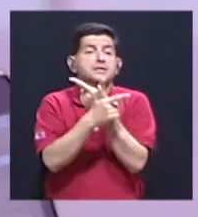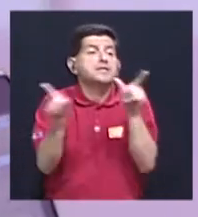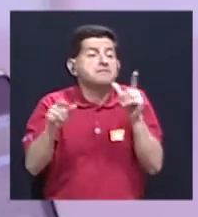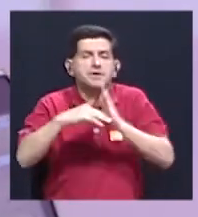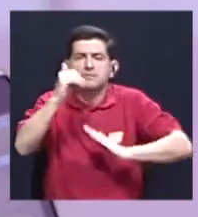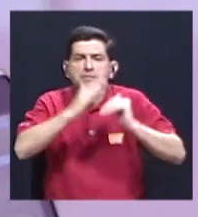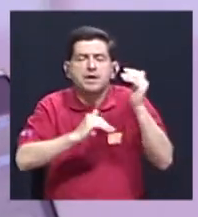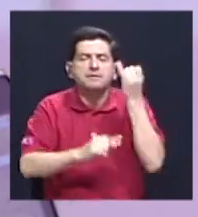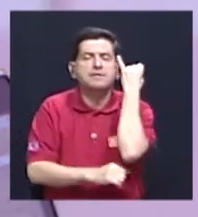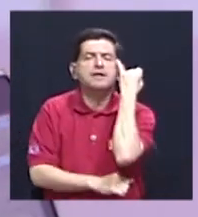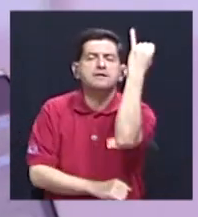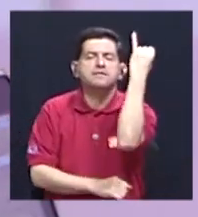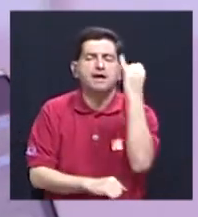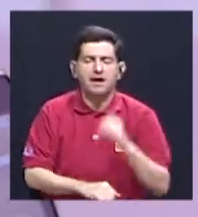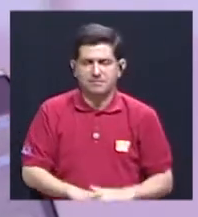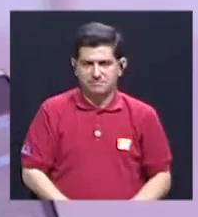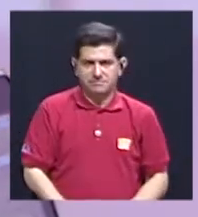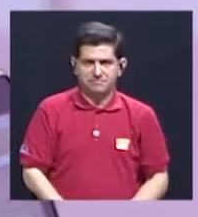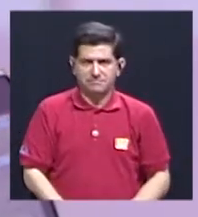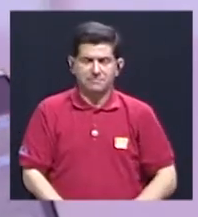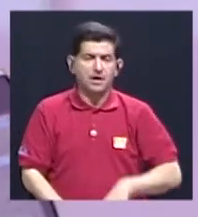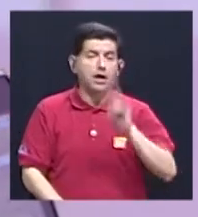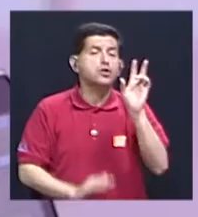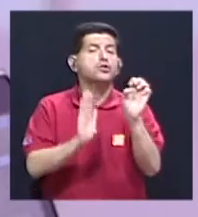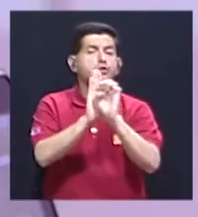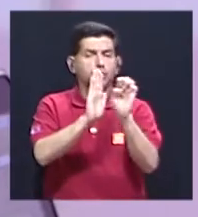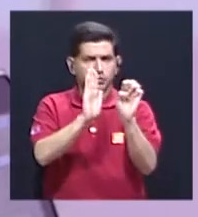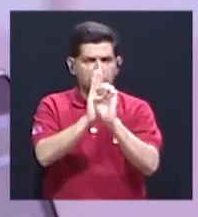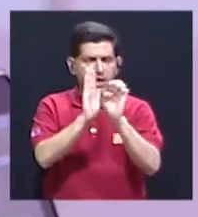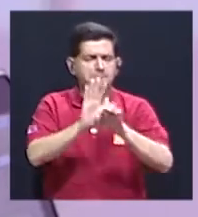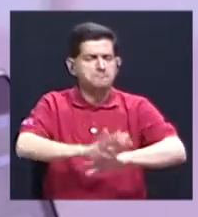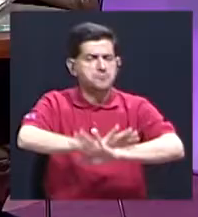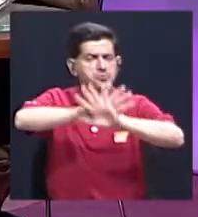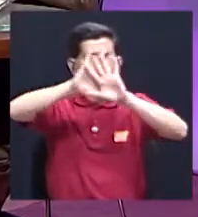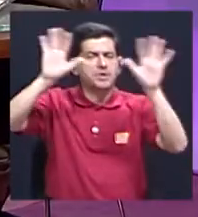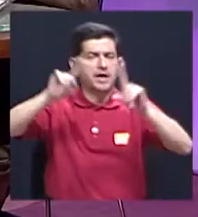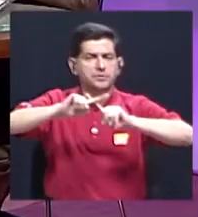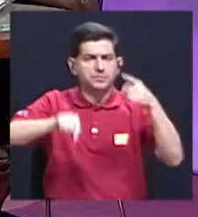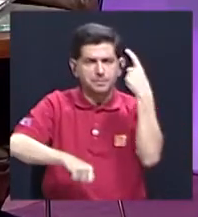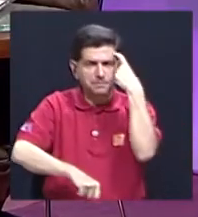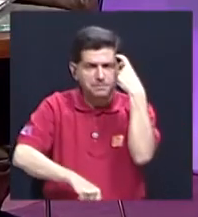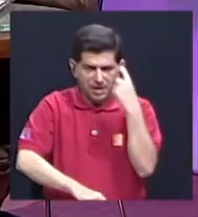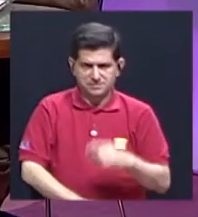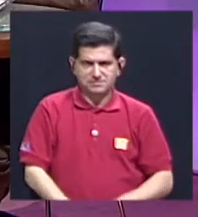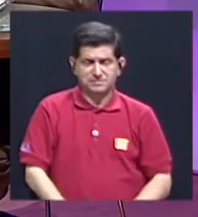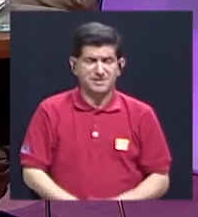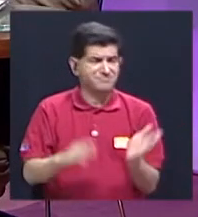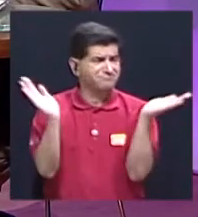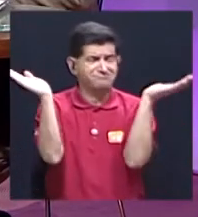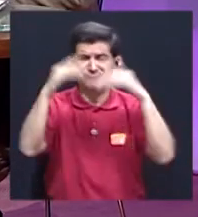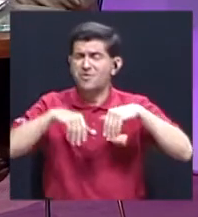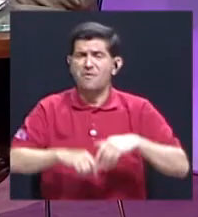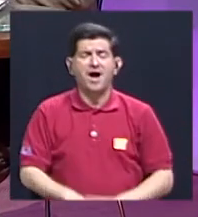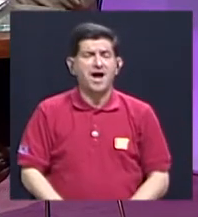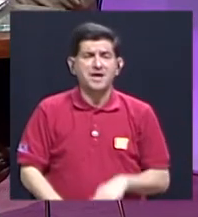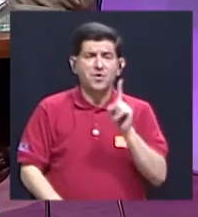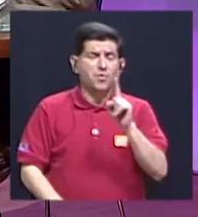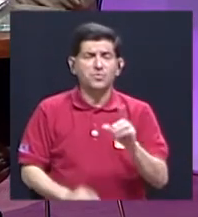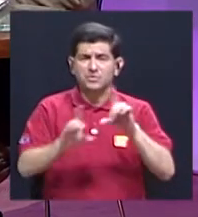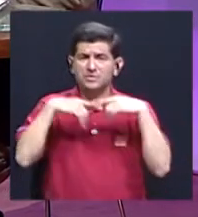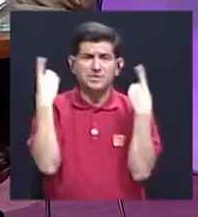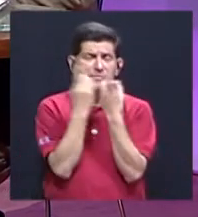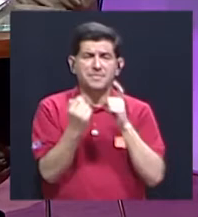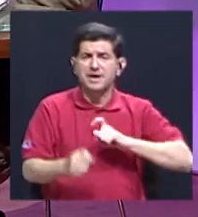construyeron una iniciativa. Son dos ejemplos muy, muy claros, pero imagínense que no hay una unidad de género.